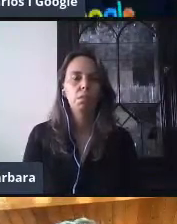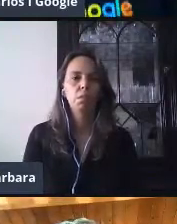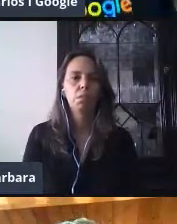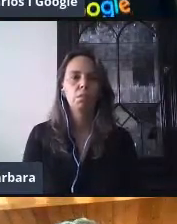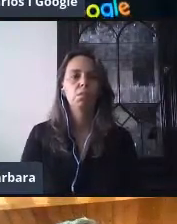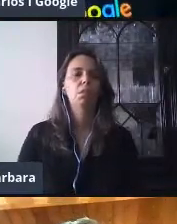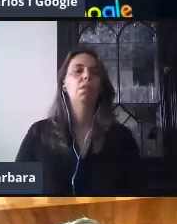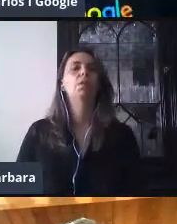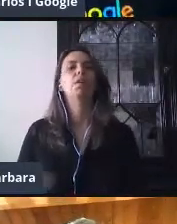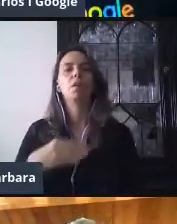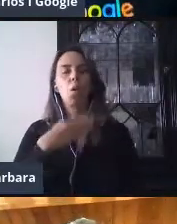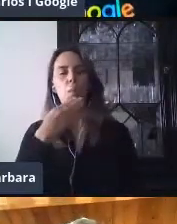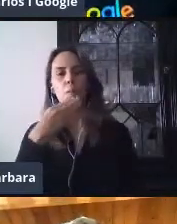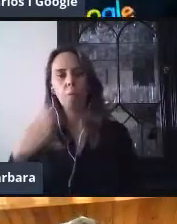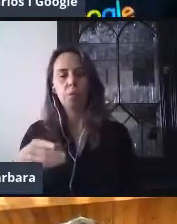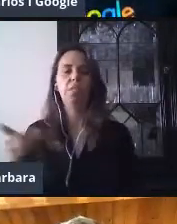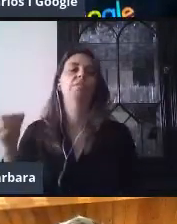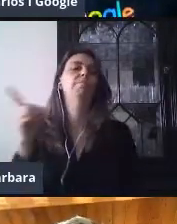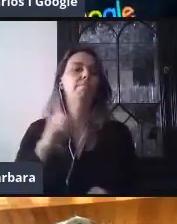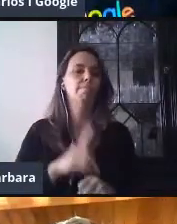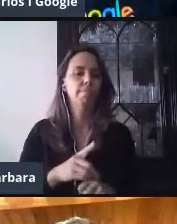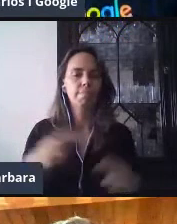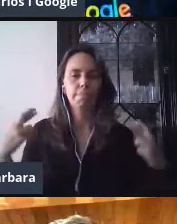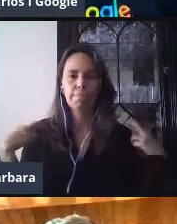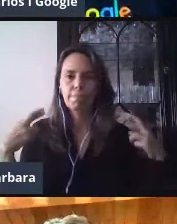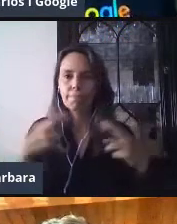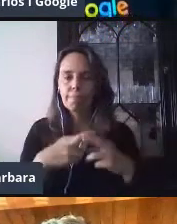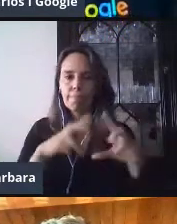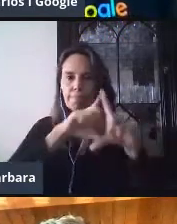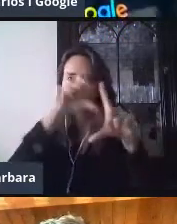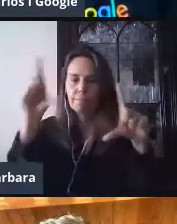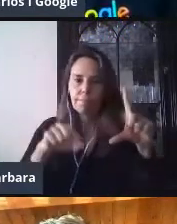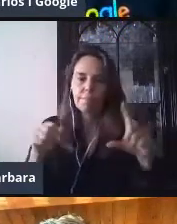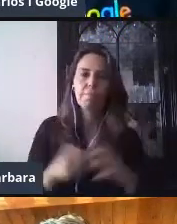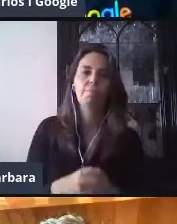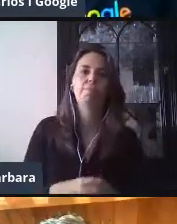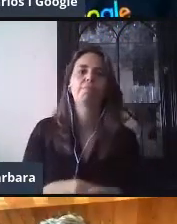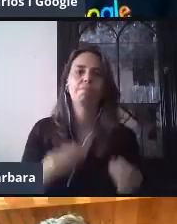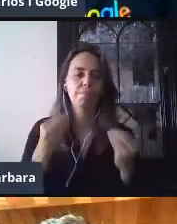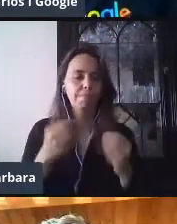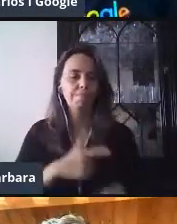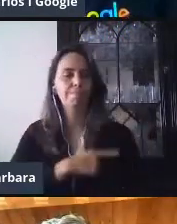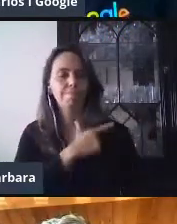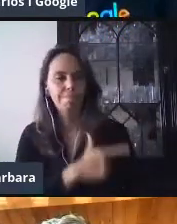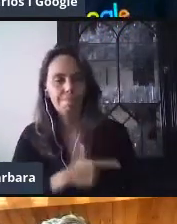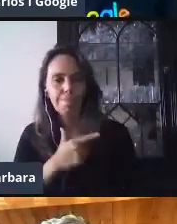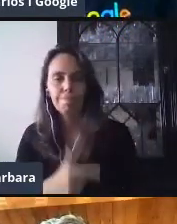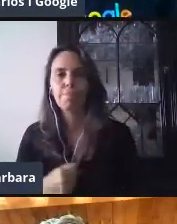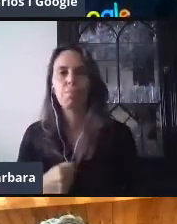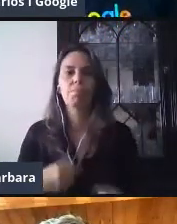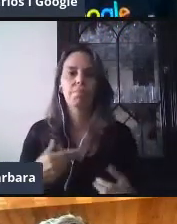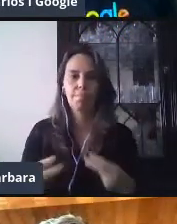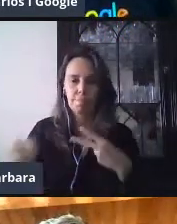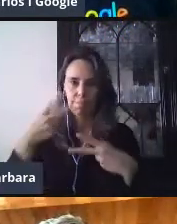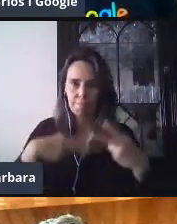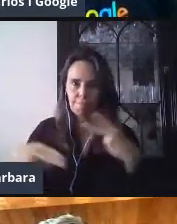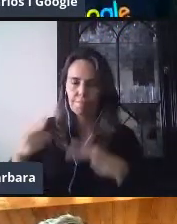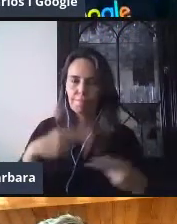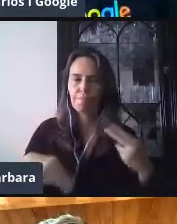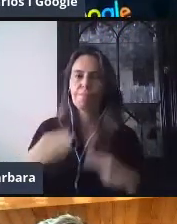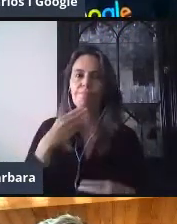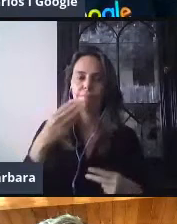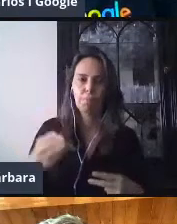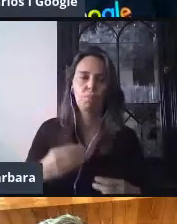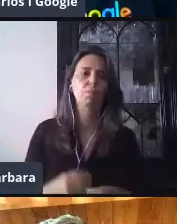Muy buenos días, maestras, maestros de la Ciudad de México. Me da muchísimo gusto darles la bienvenida a este ya tercer webinar